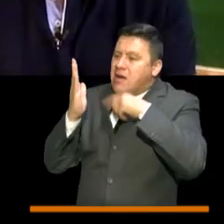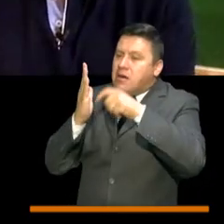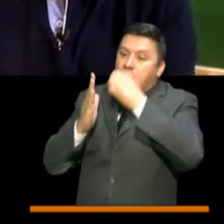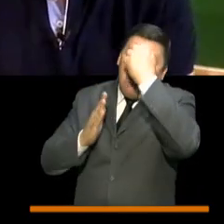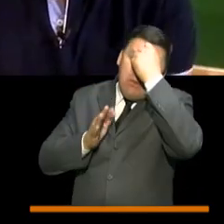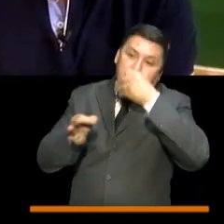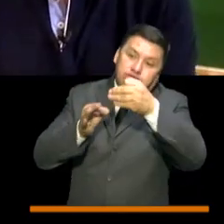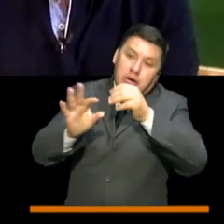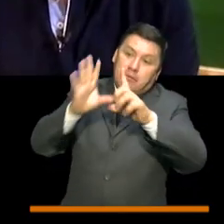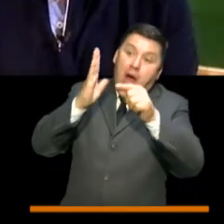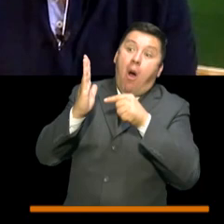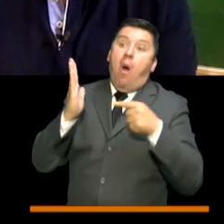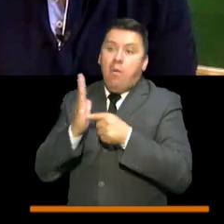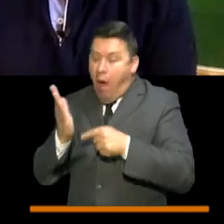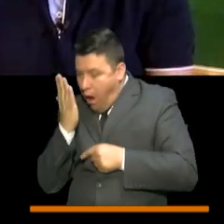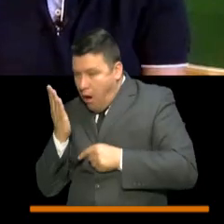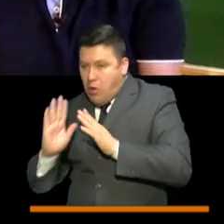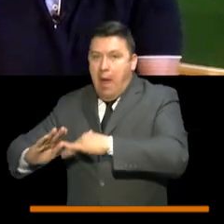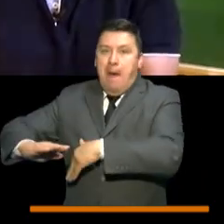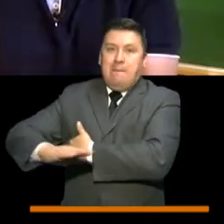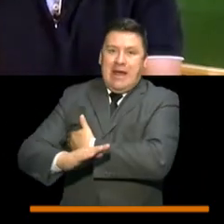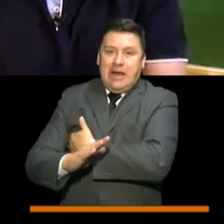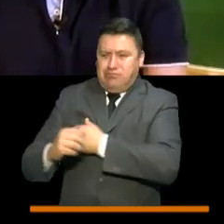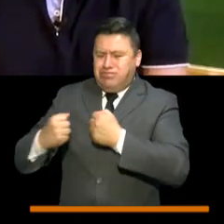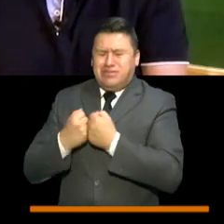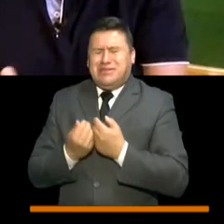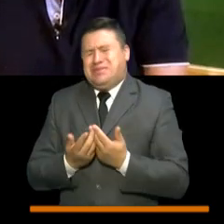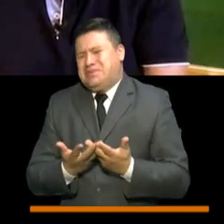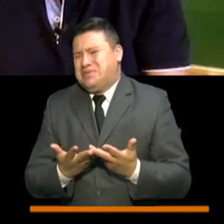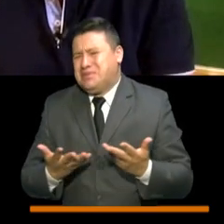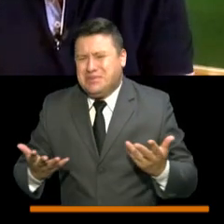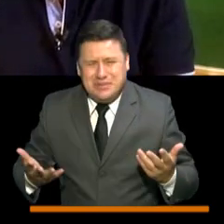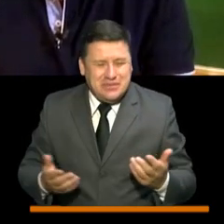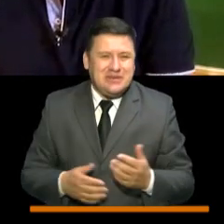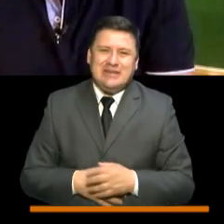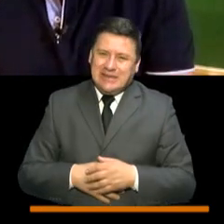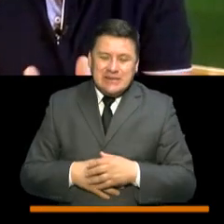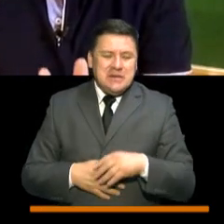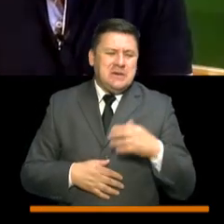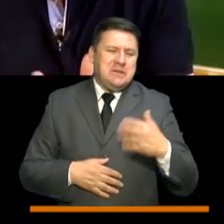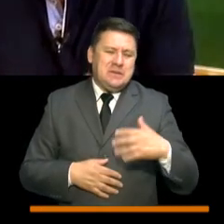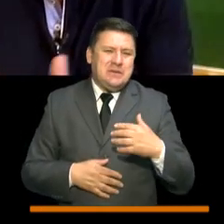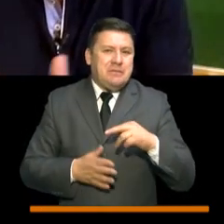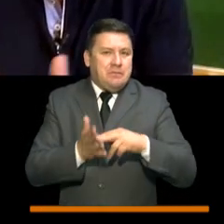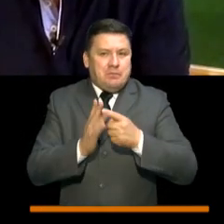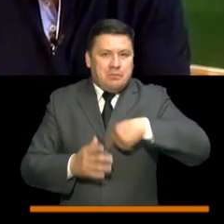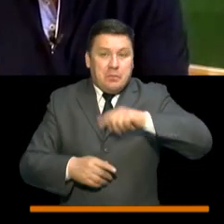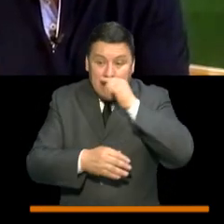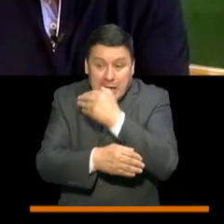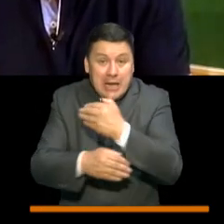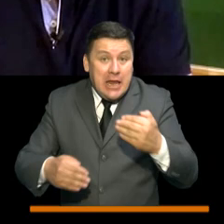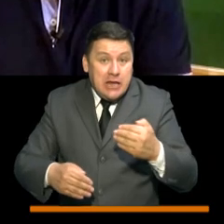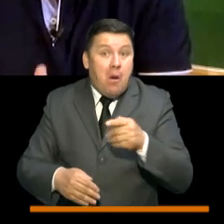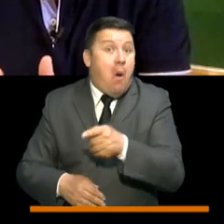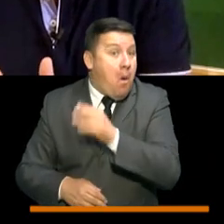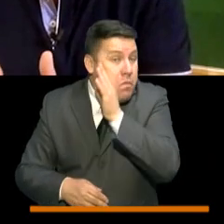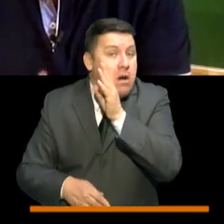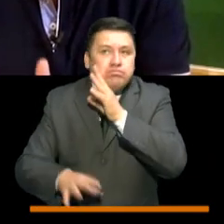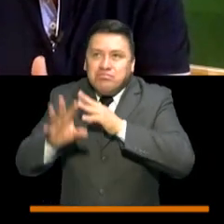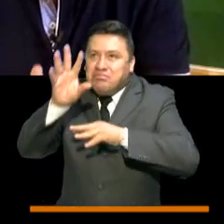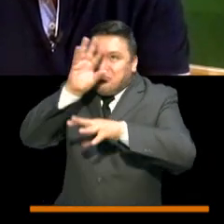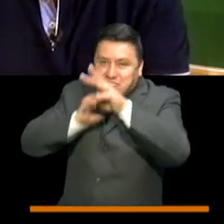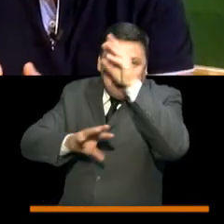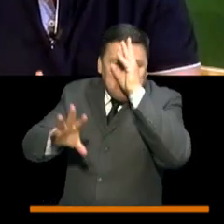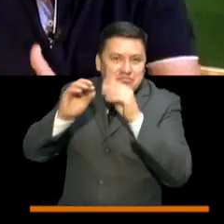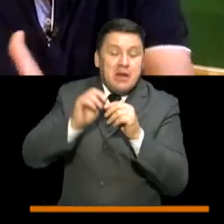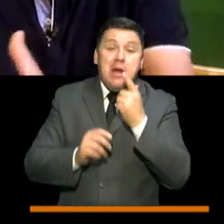hecho efectivo el Ministerio de Educación. En fin, presidente, yo creo que lo que hay que destacar es que nuestros niños siguen aprendiendo, que